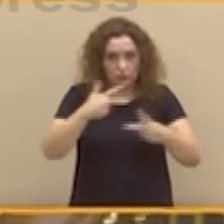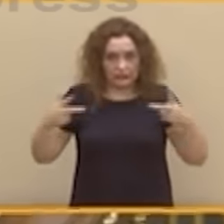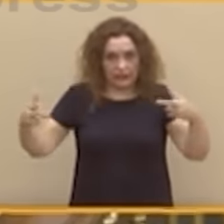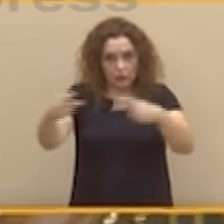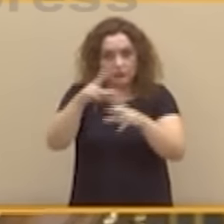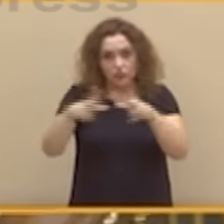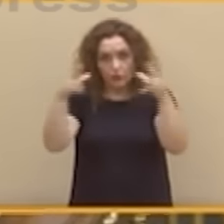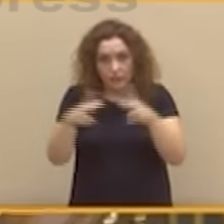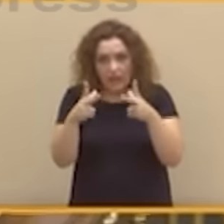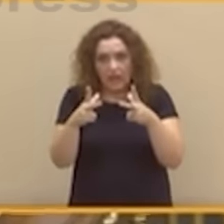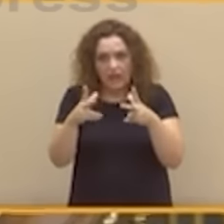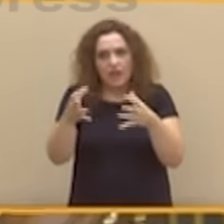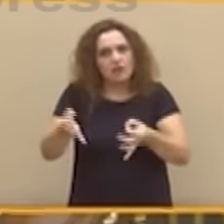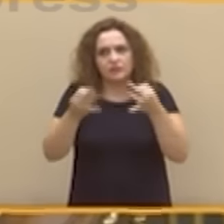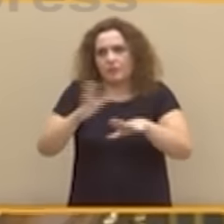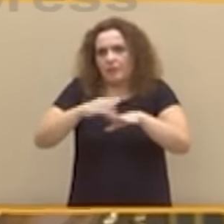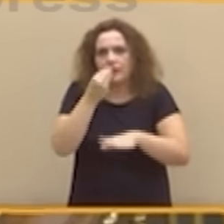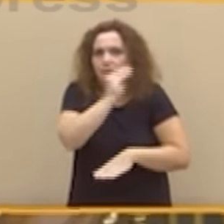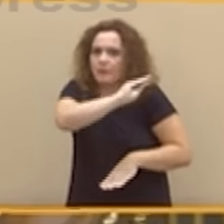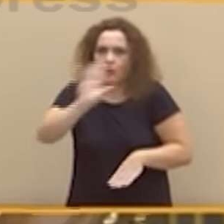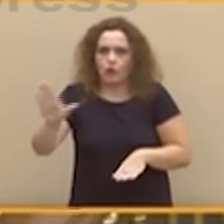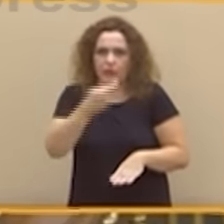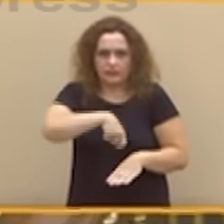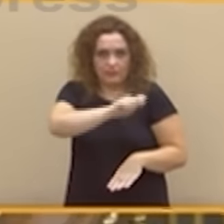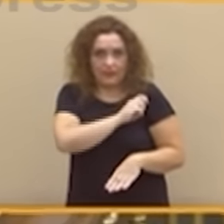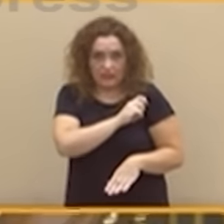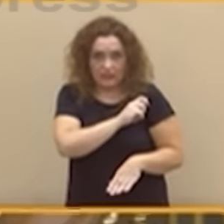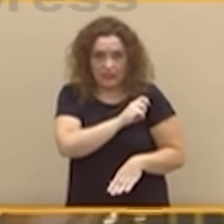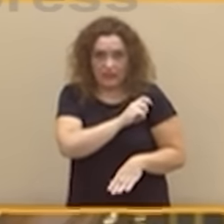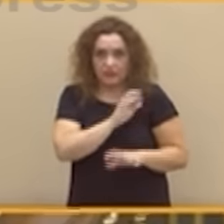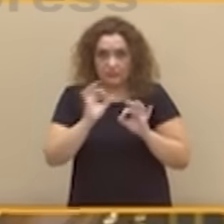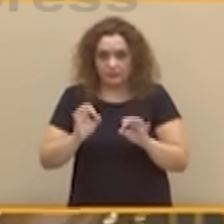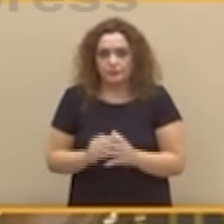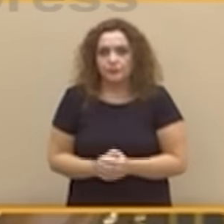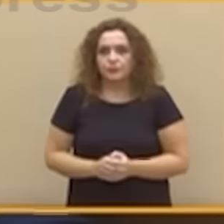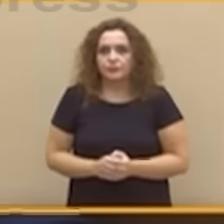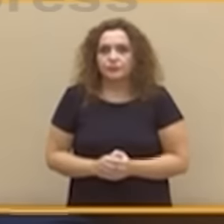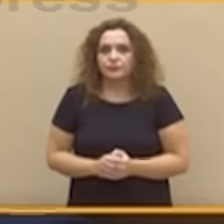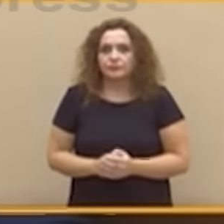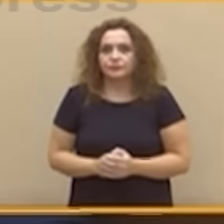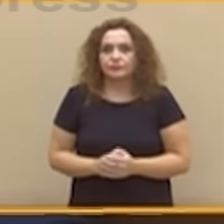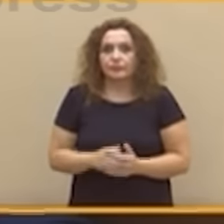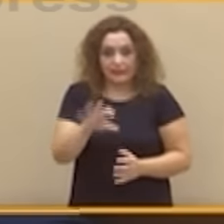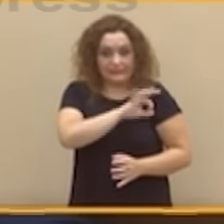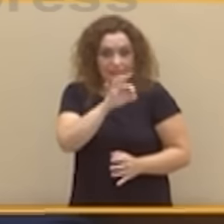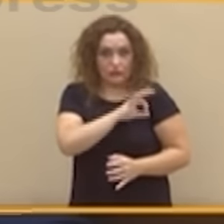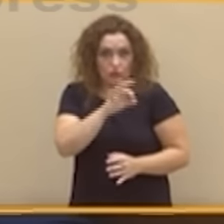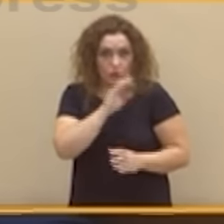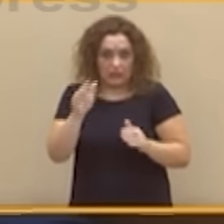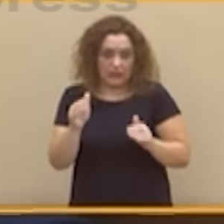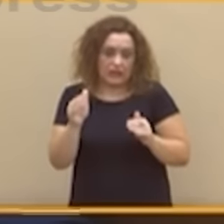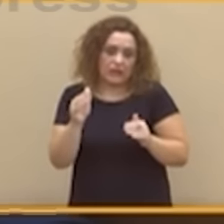el bien de España, claro está, el bien de España entendido conforme a sus criterios. Señor candidato, podemos,